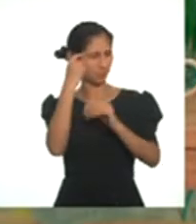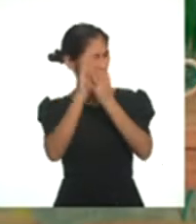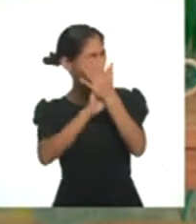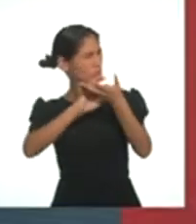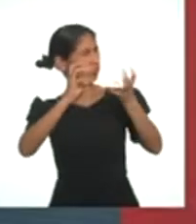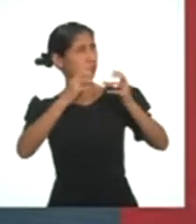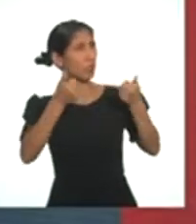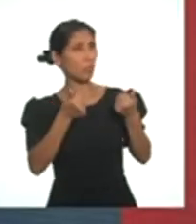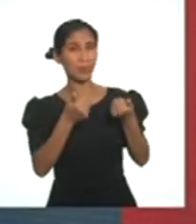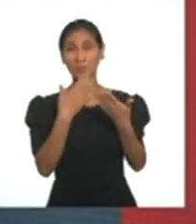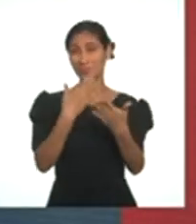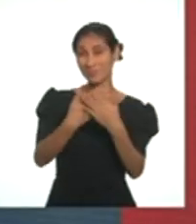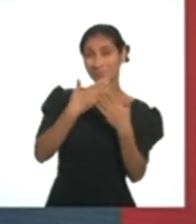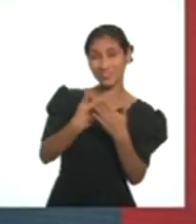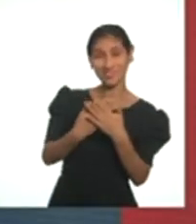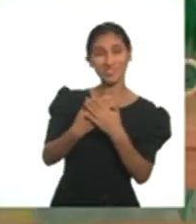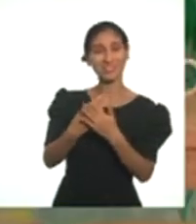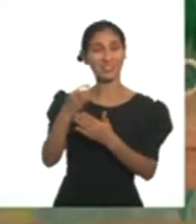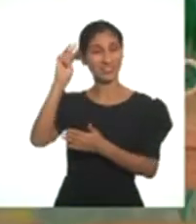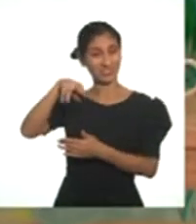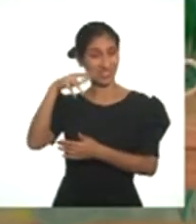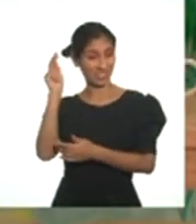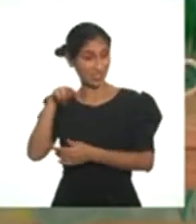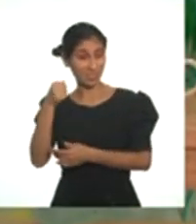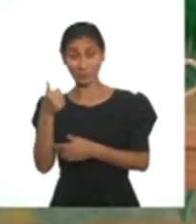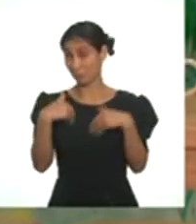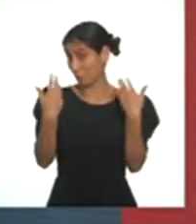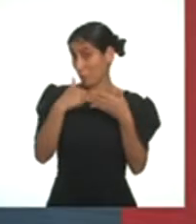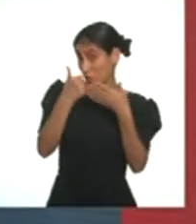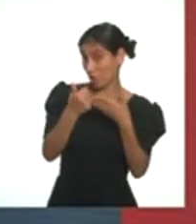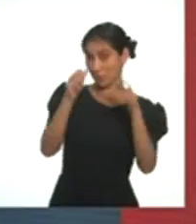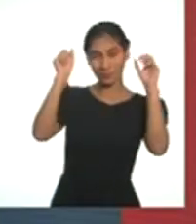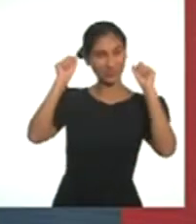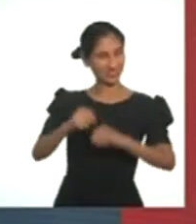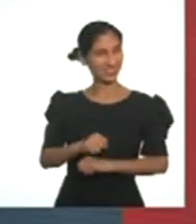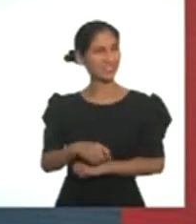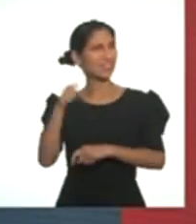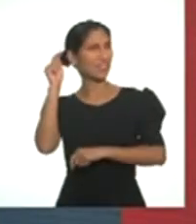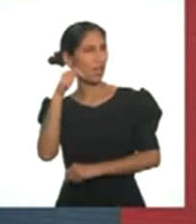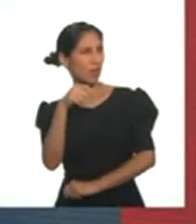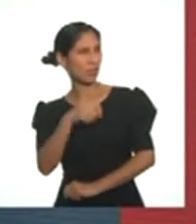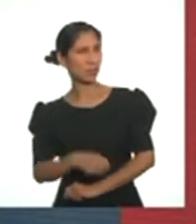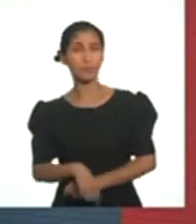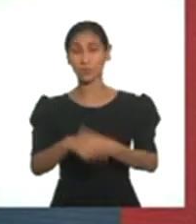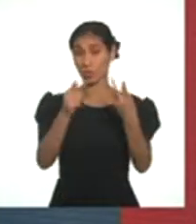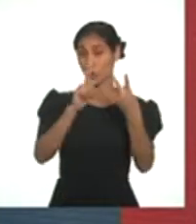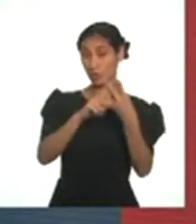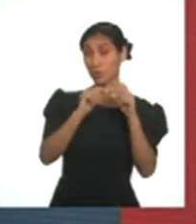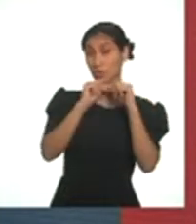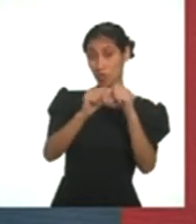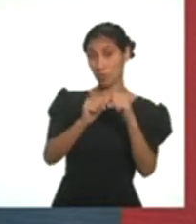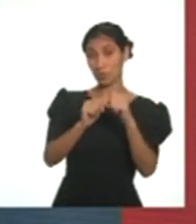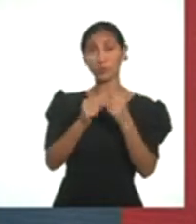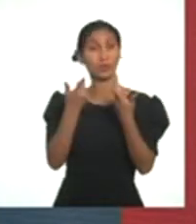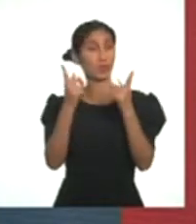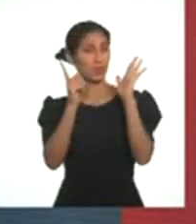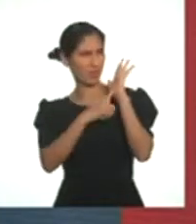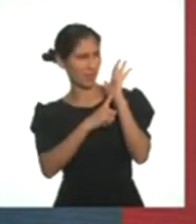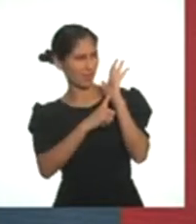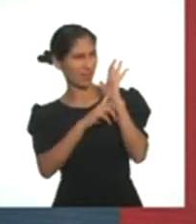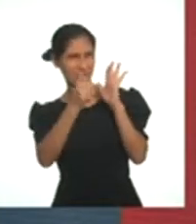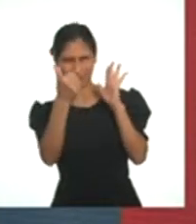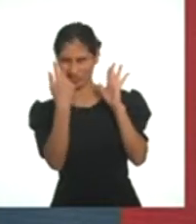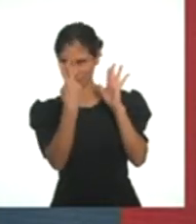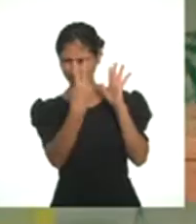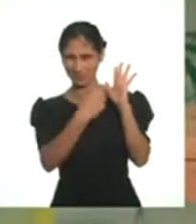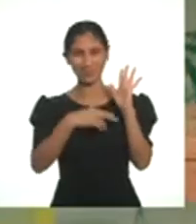creatividad. Muchas gracias, Mariana. Espero haber ayudado. Claro que sí. Ahora nos vamos con mi colega reportero que nos espera